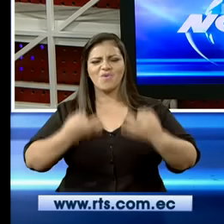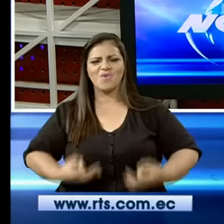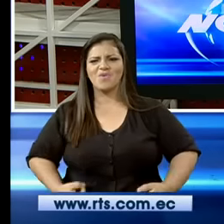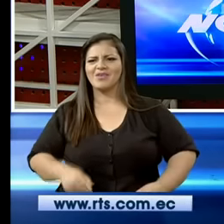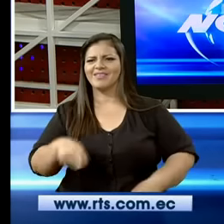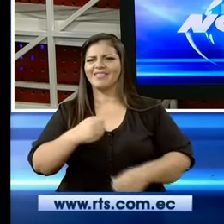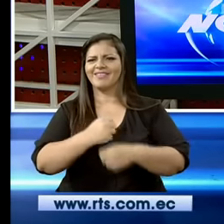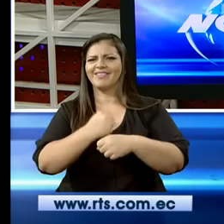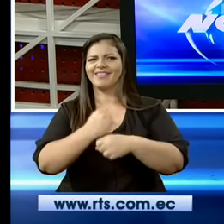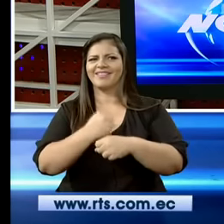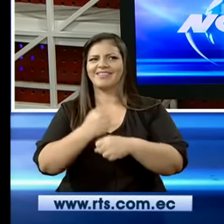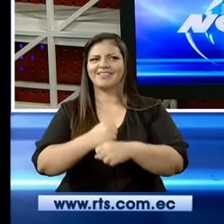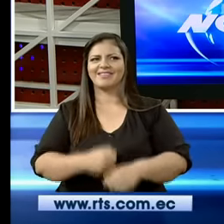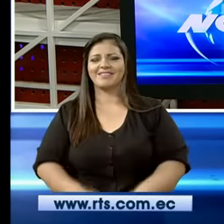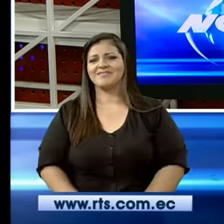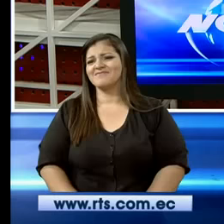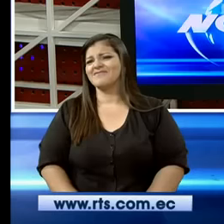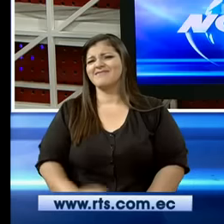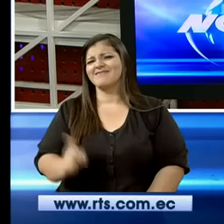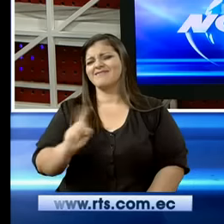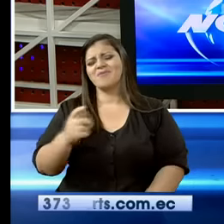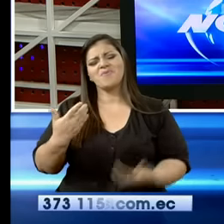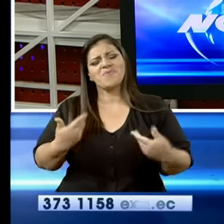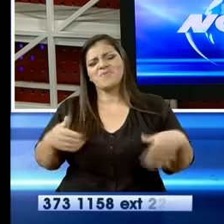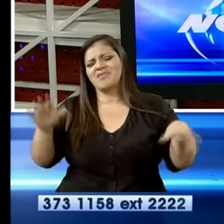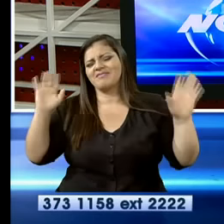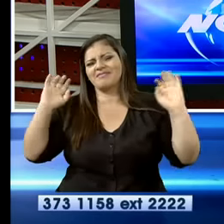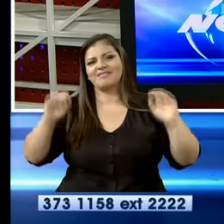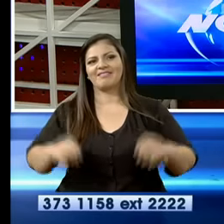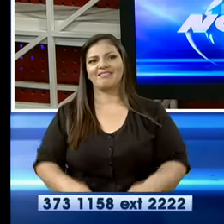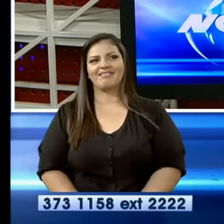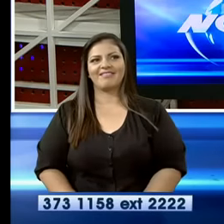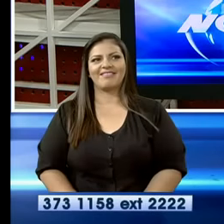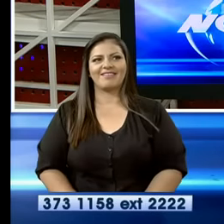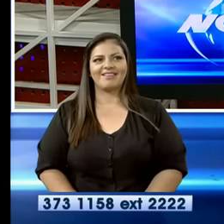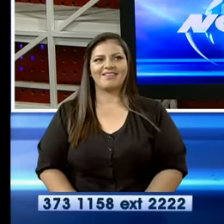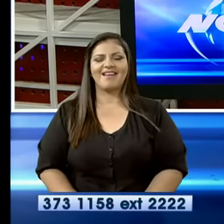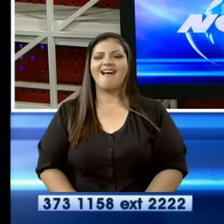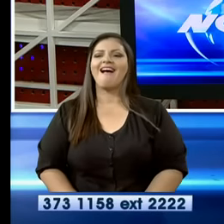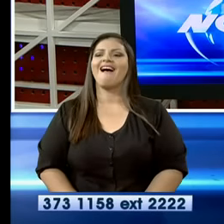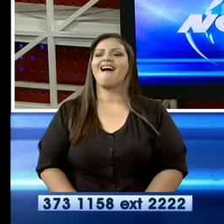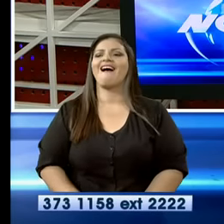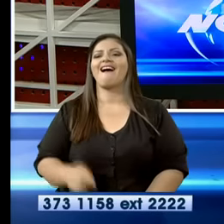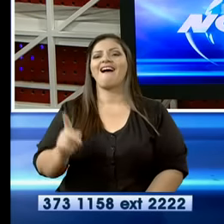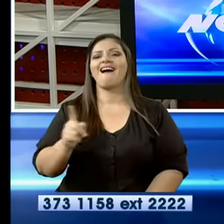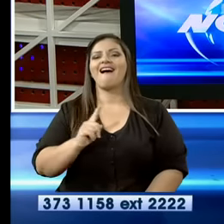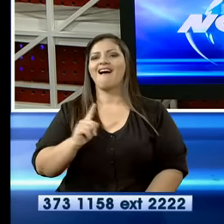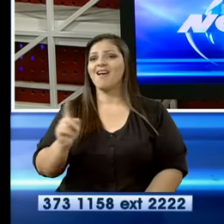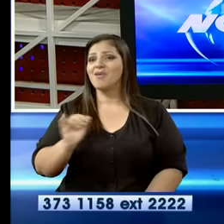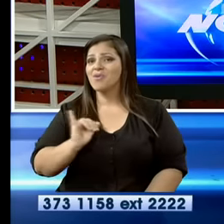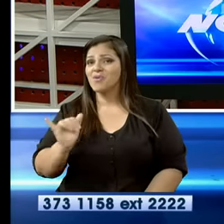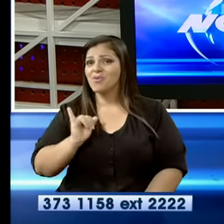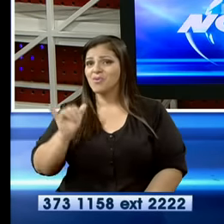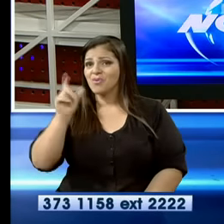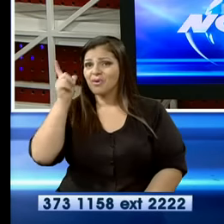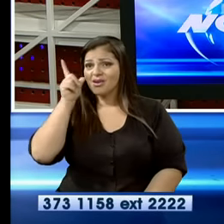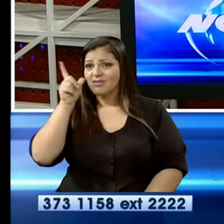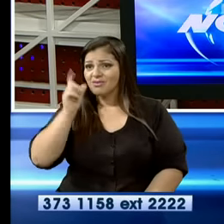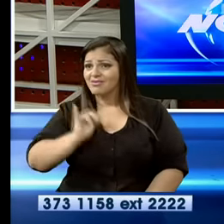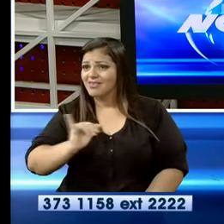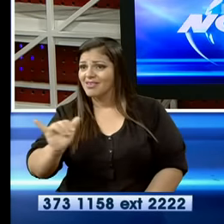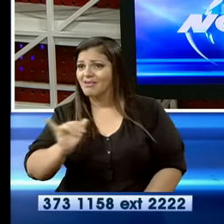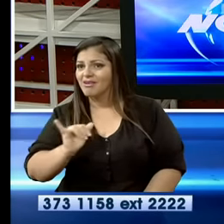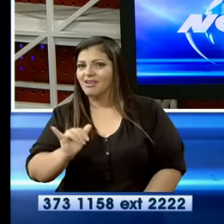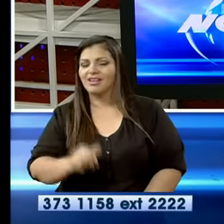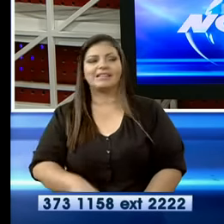igualitos. Ah. No, es una camisa. Ah, yo pensaba que era el uniforme del canal porque anda con la